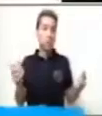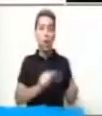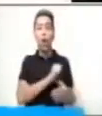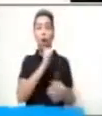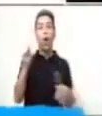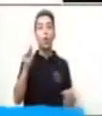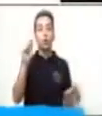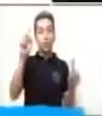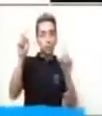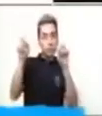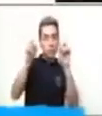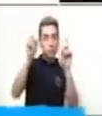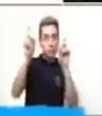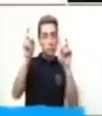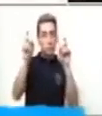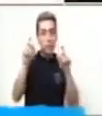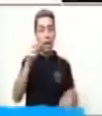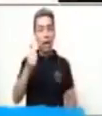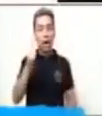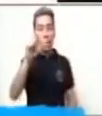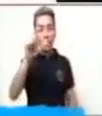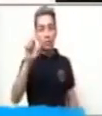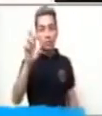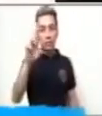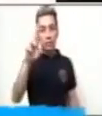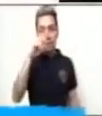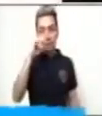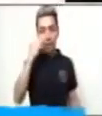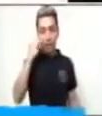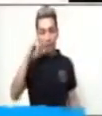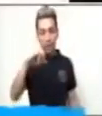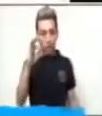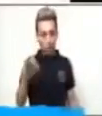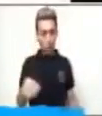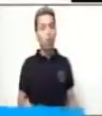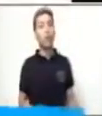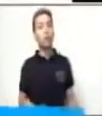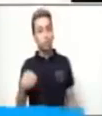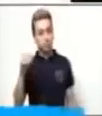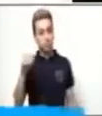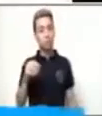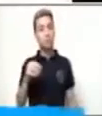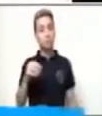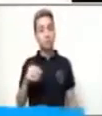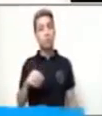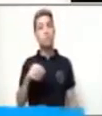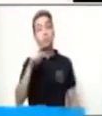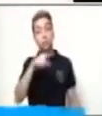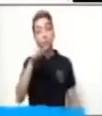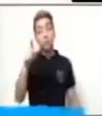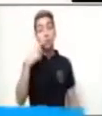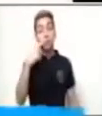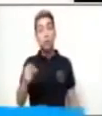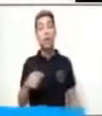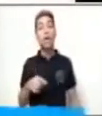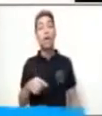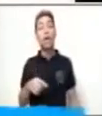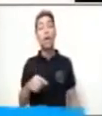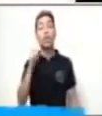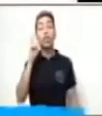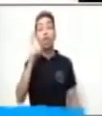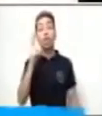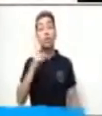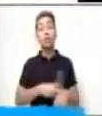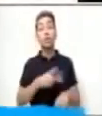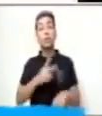acertijo. Cuando digas dos veces pa, inténtalo en casa. Di dos